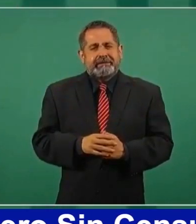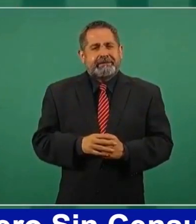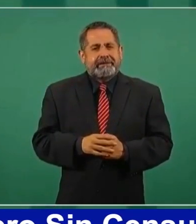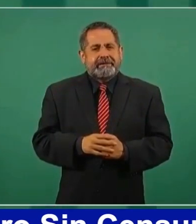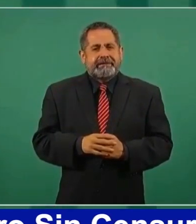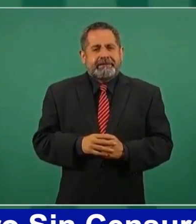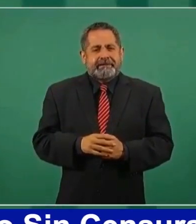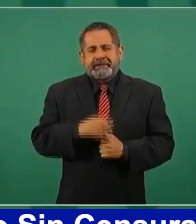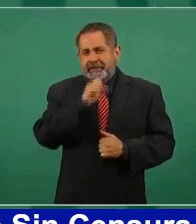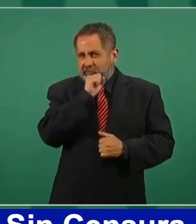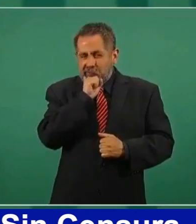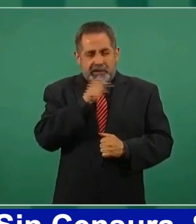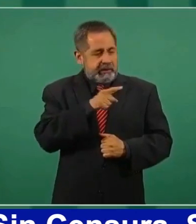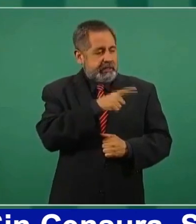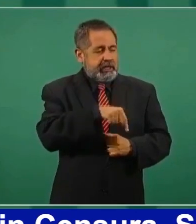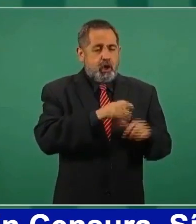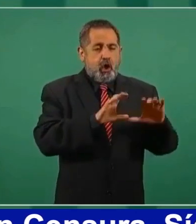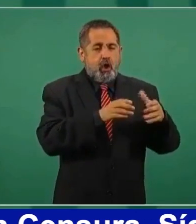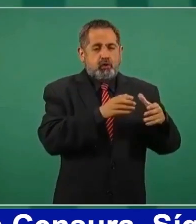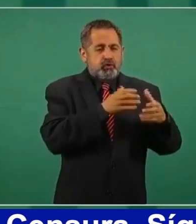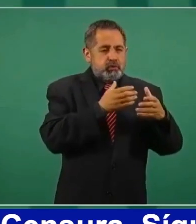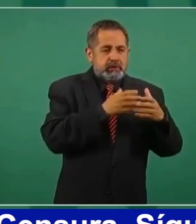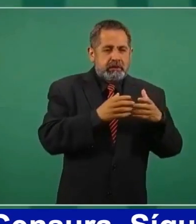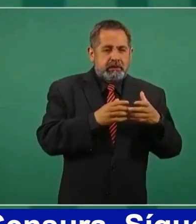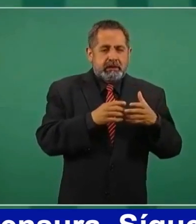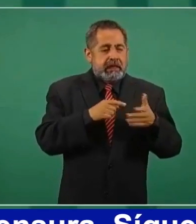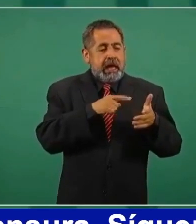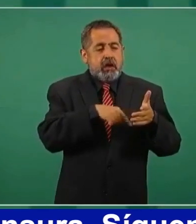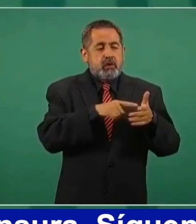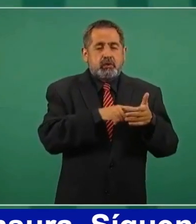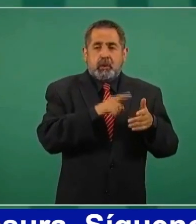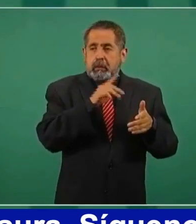como el Consejo del Rudismo, es muy sumiso.